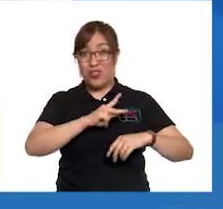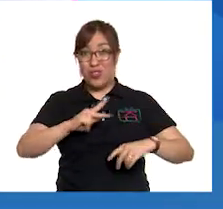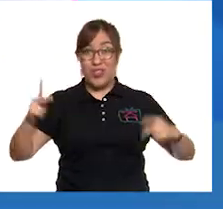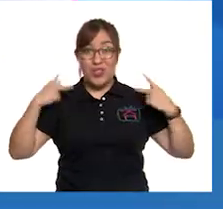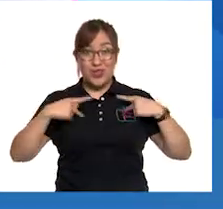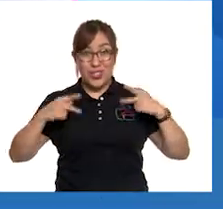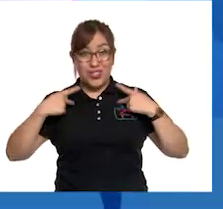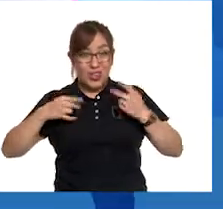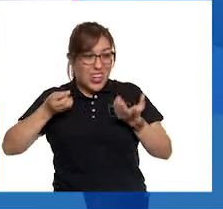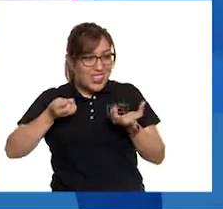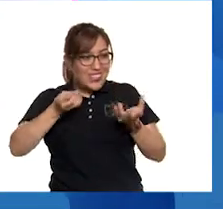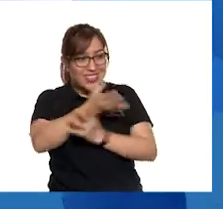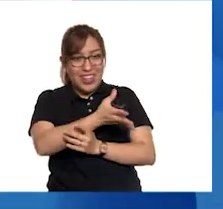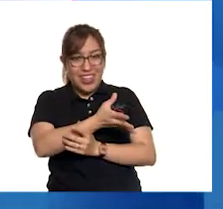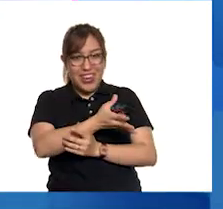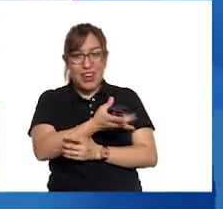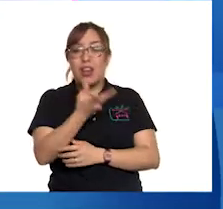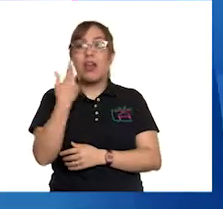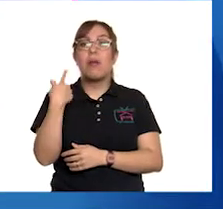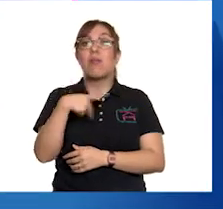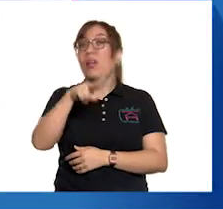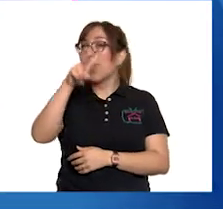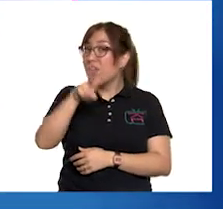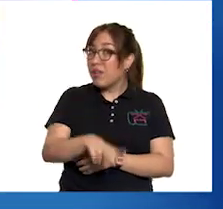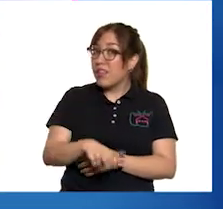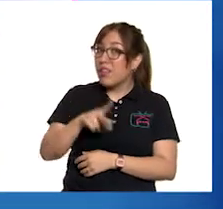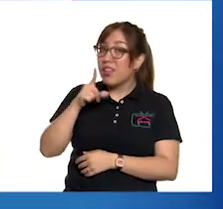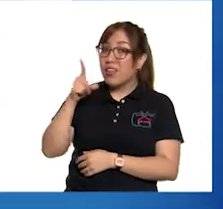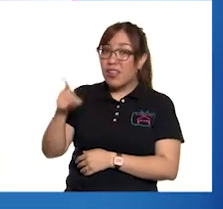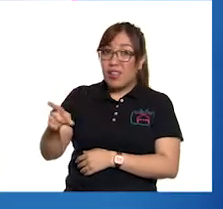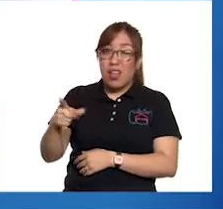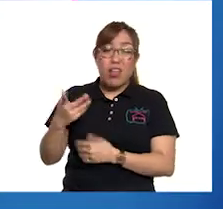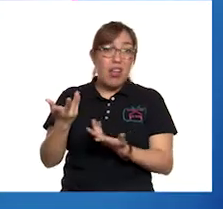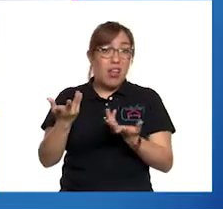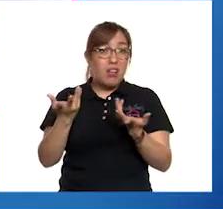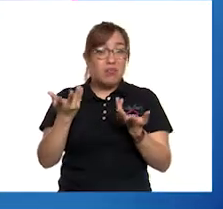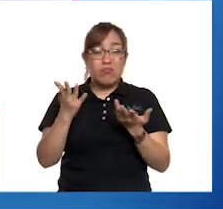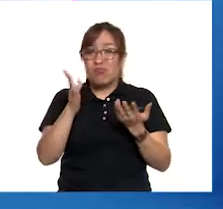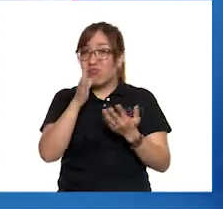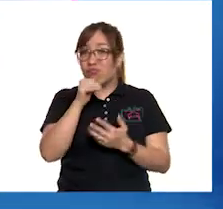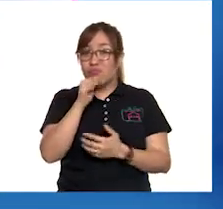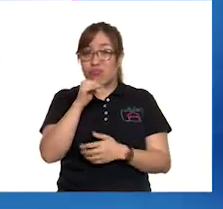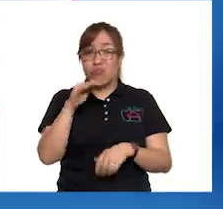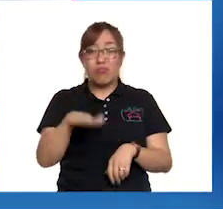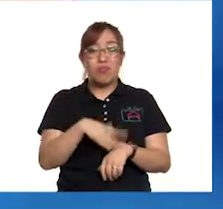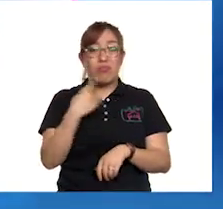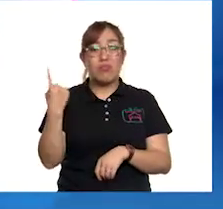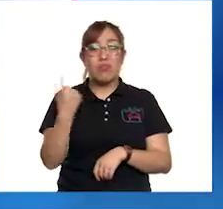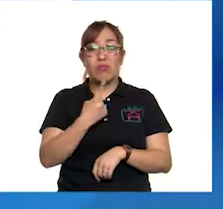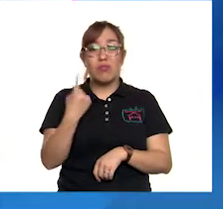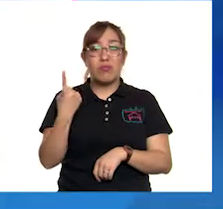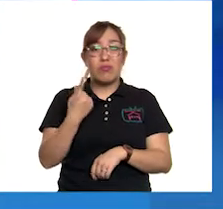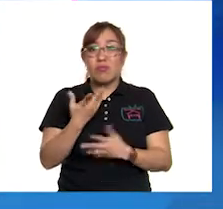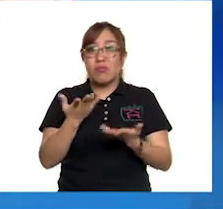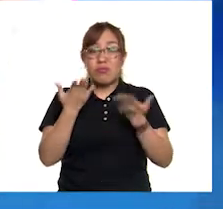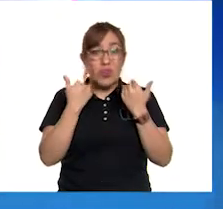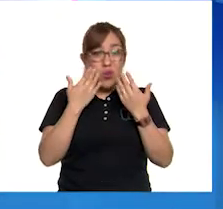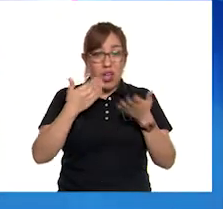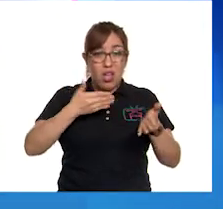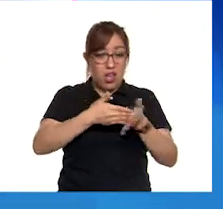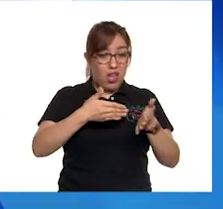pero la tormenta había bloqueado la salida principal. ¡Todos a la salida de emergencia!